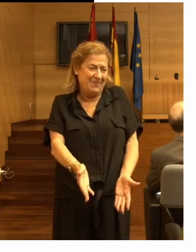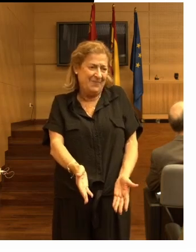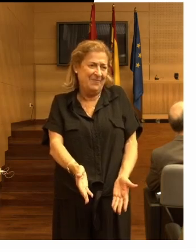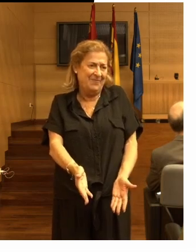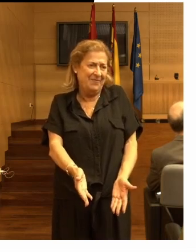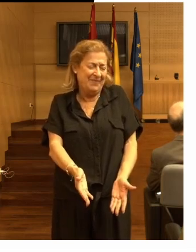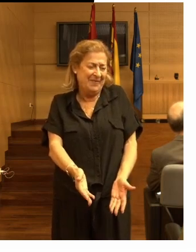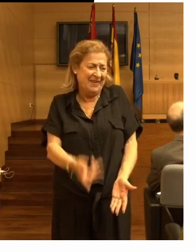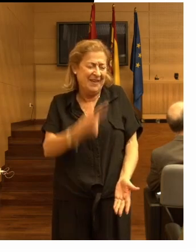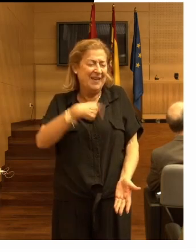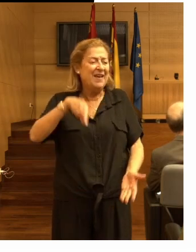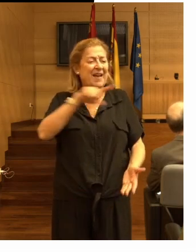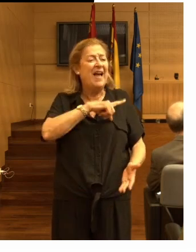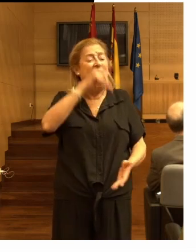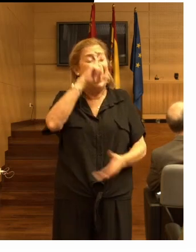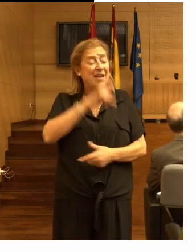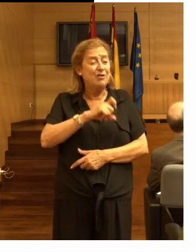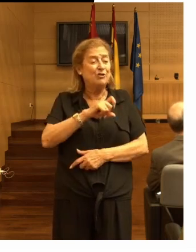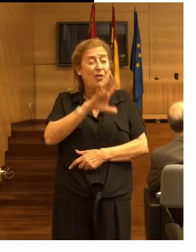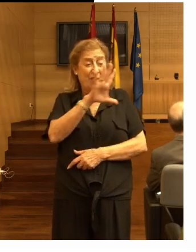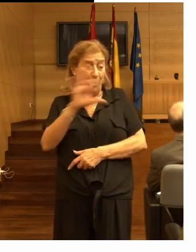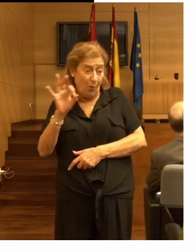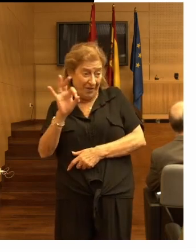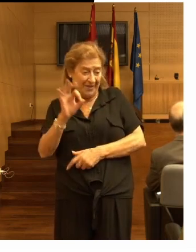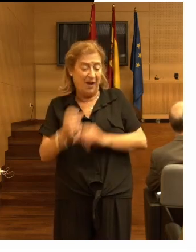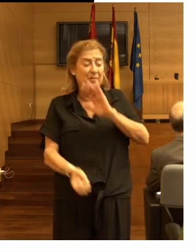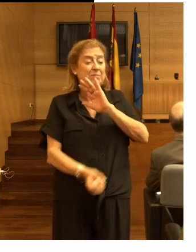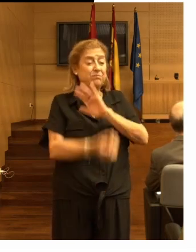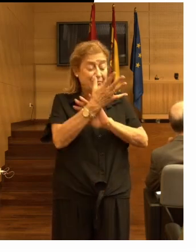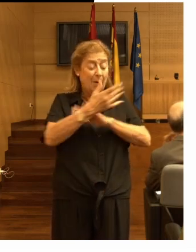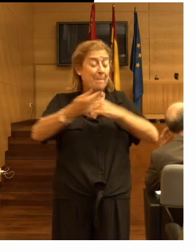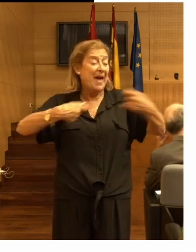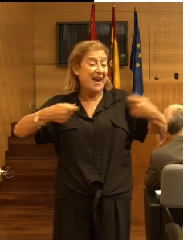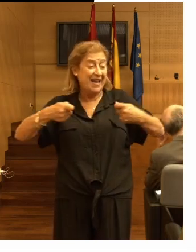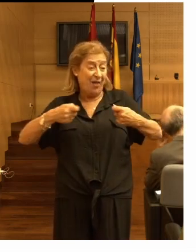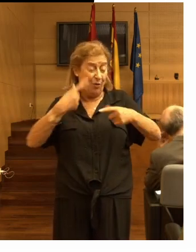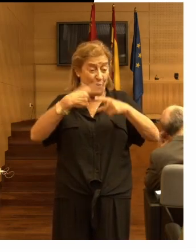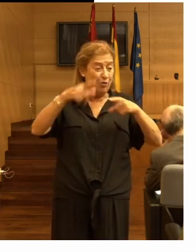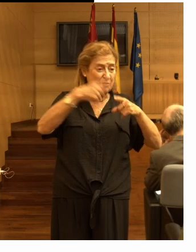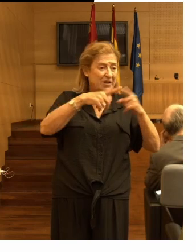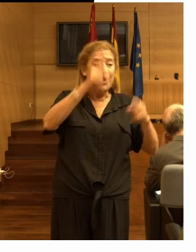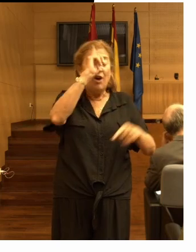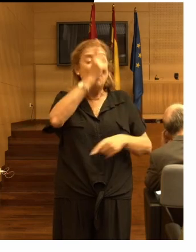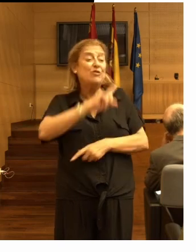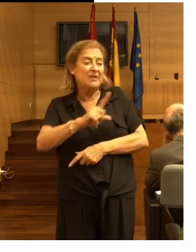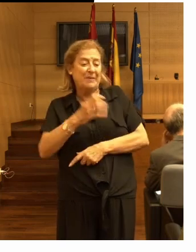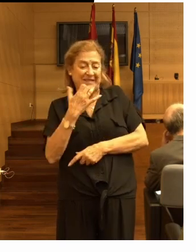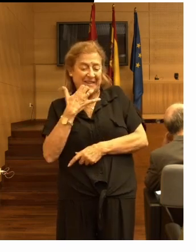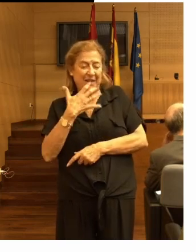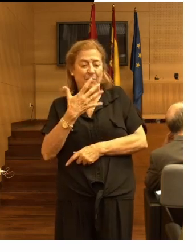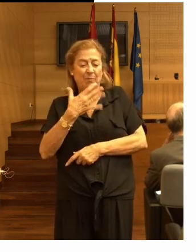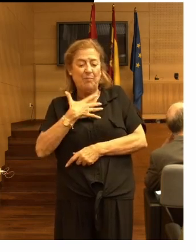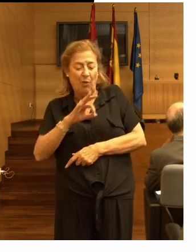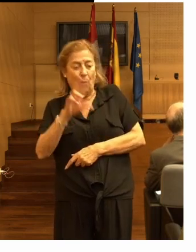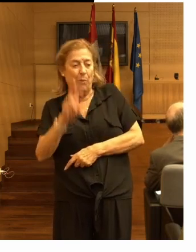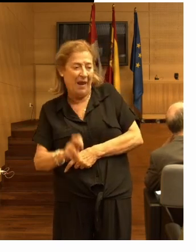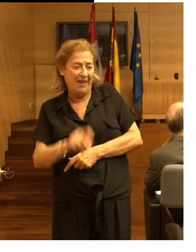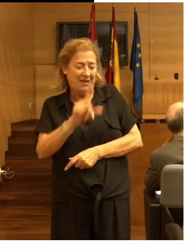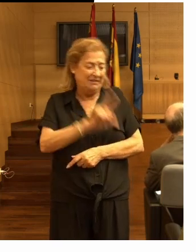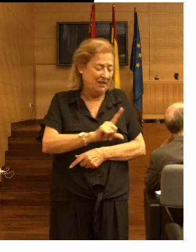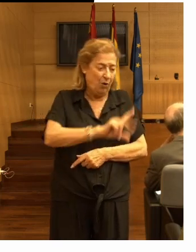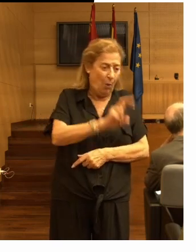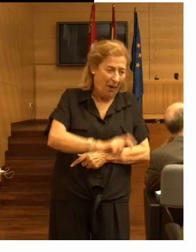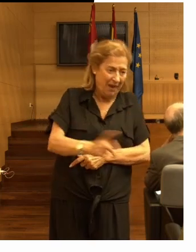En los años 50 se sacaron productos al mercado que no se sabía si eran efectivos lo único que se hizo fue